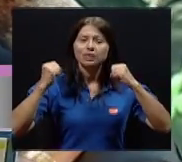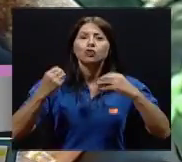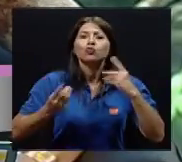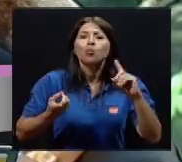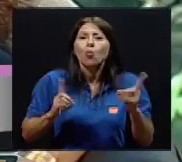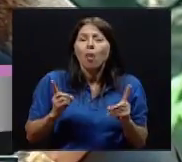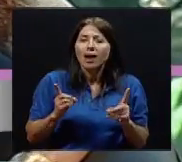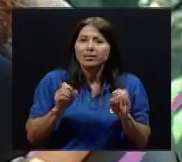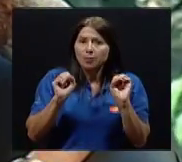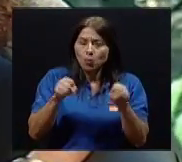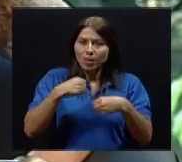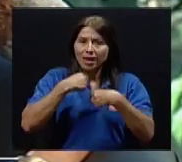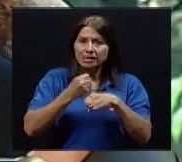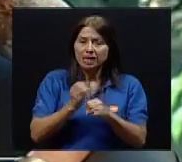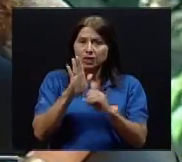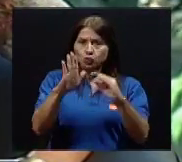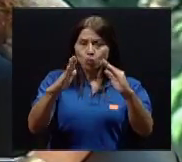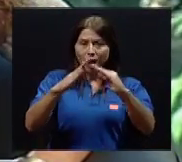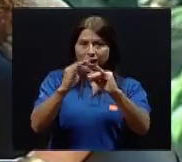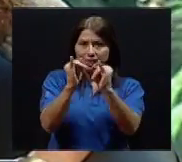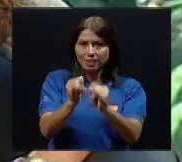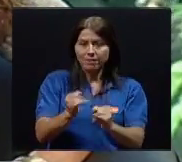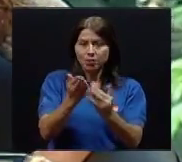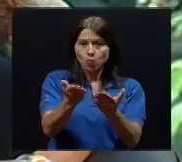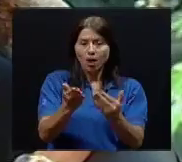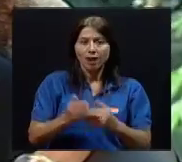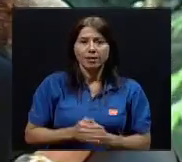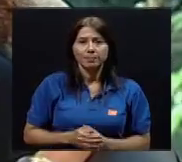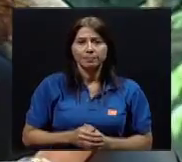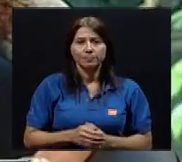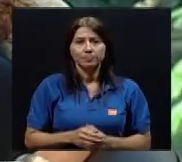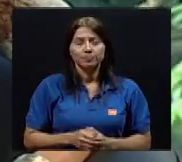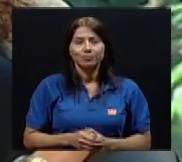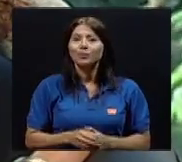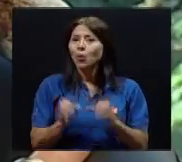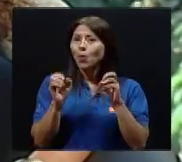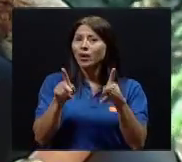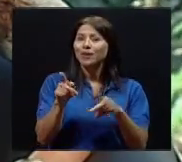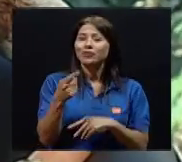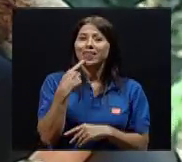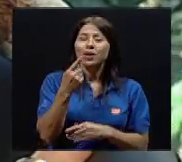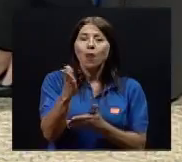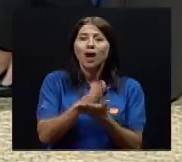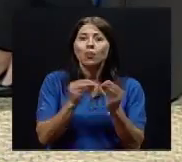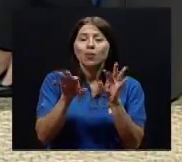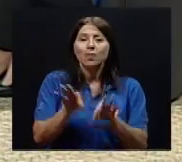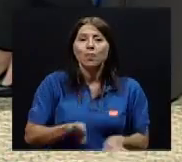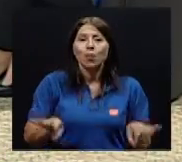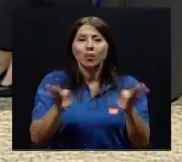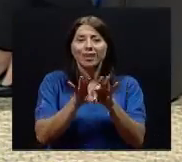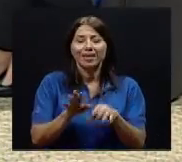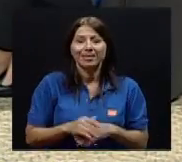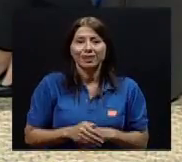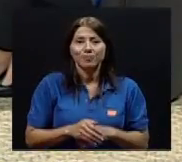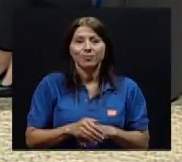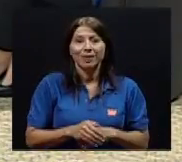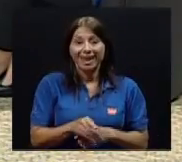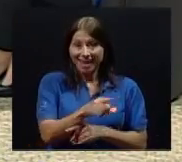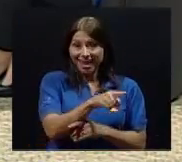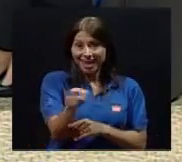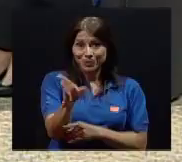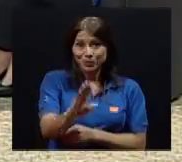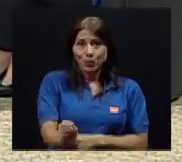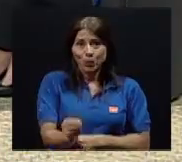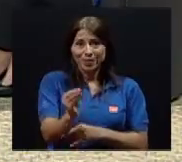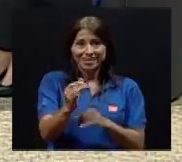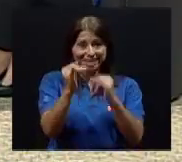serían las recomendaciones de esos ejercicios que ellos podrían hacer en forma individual en la casa? Ok. Usted dijo algo